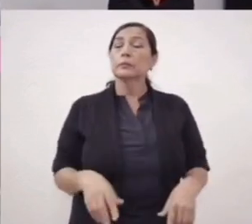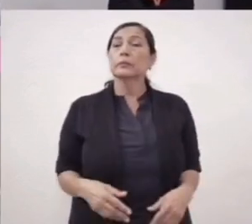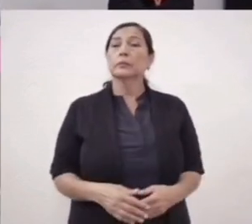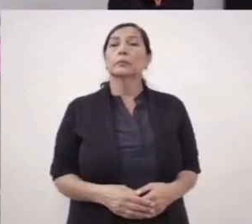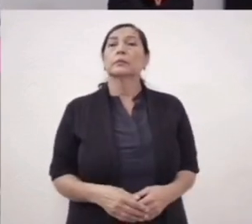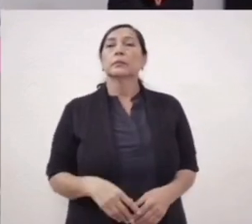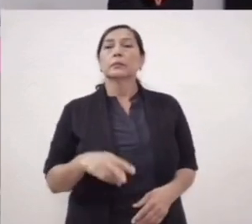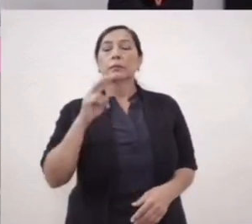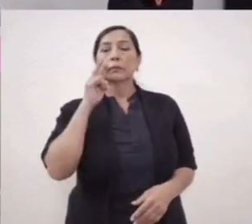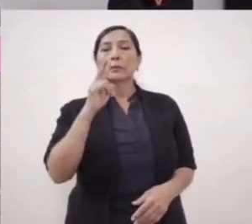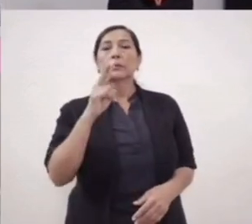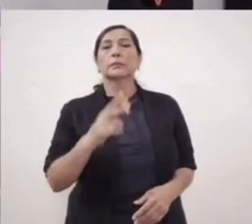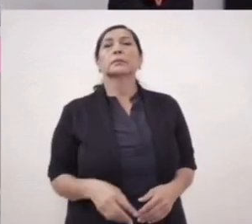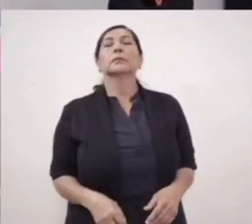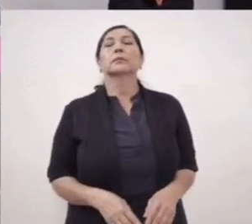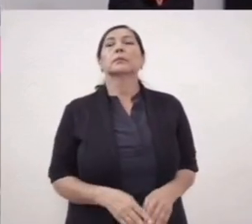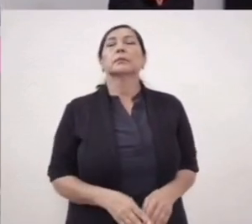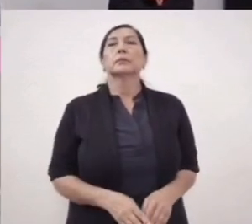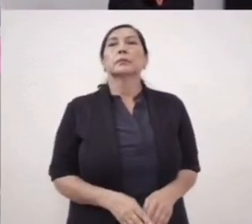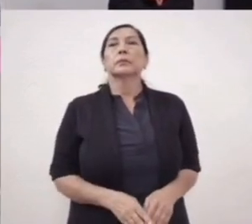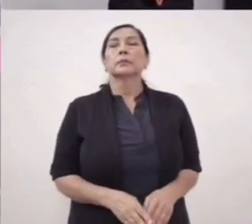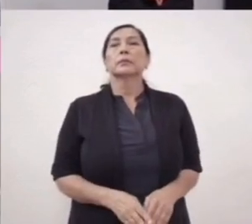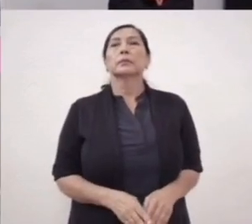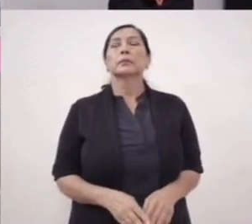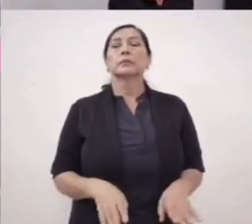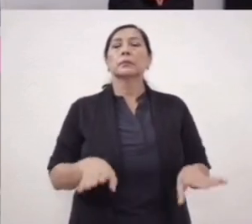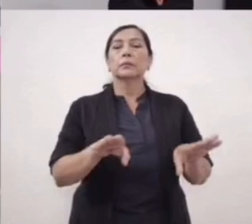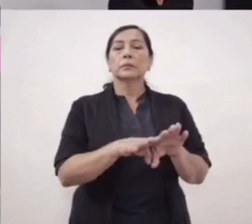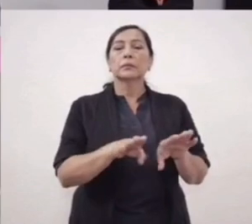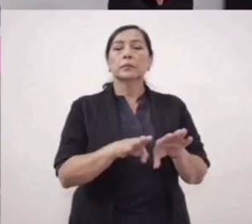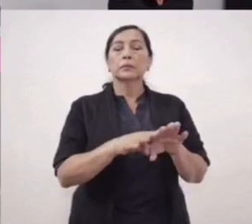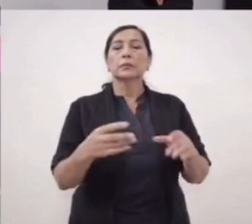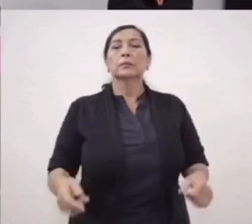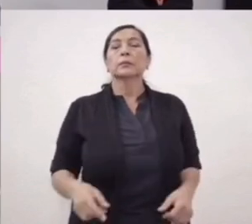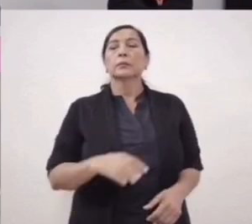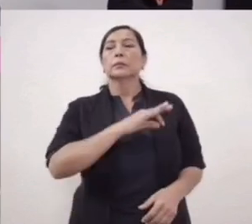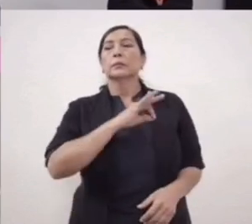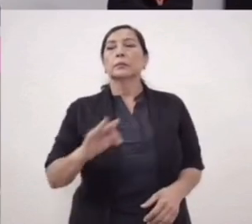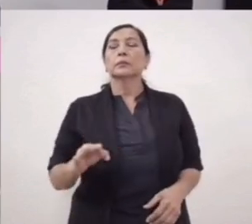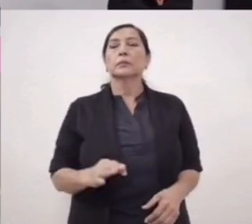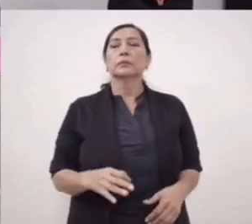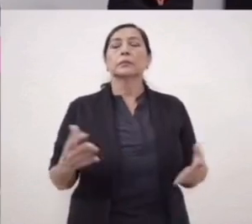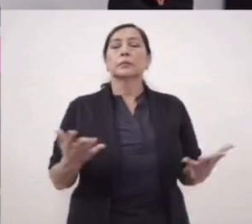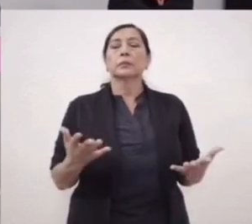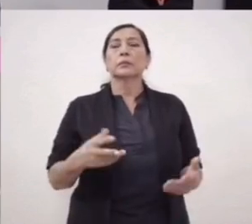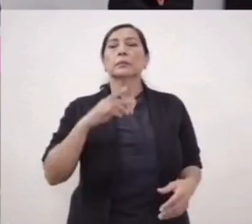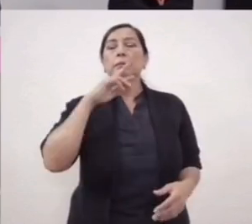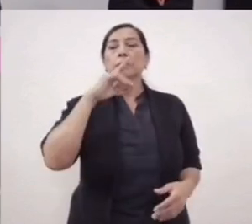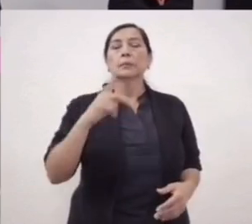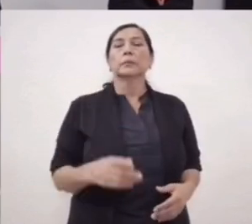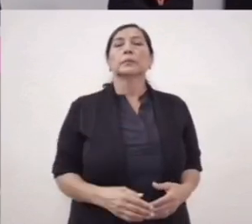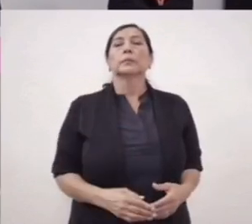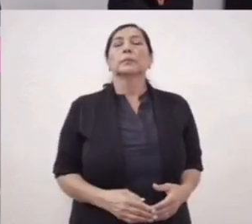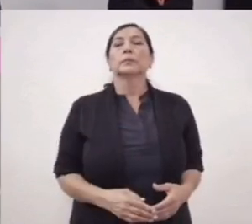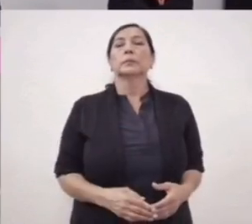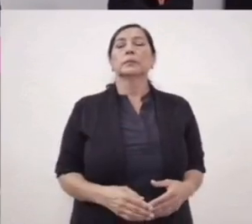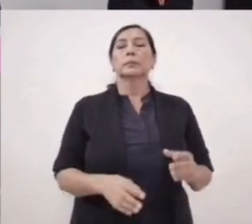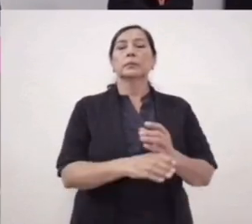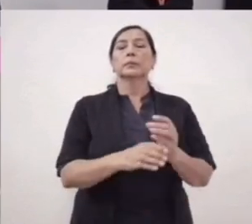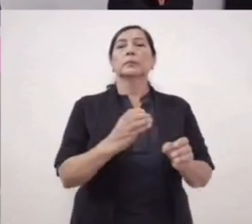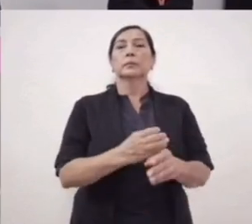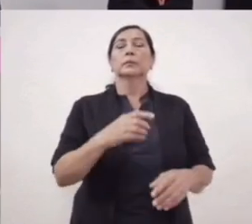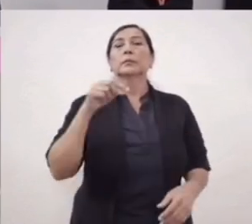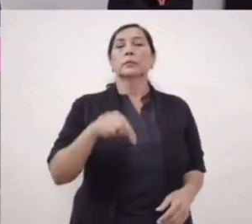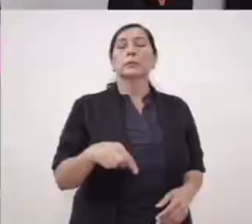estamos enfrentando a todos los grupos de la delincuencia organizada que tienen presencia en el